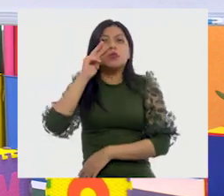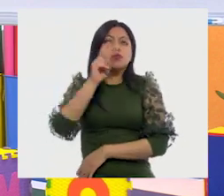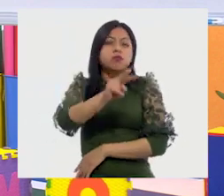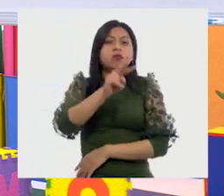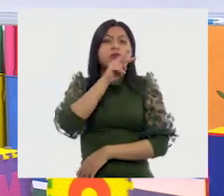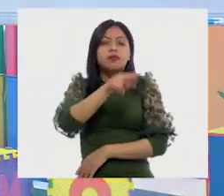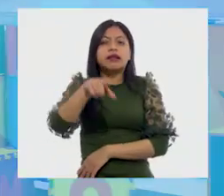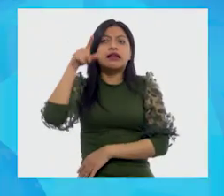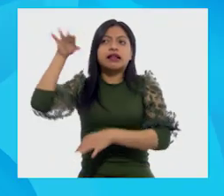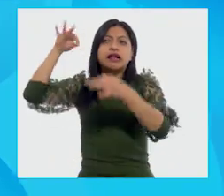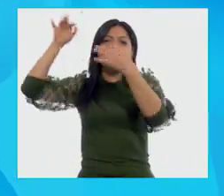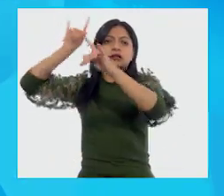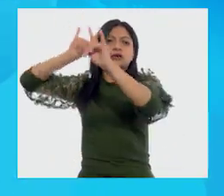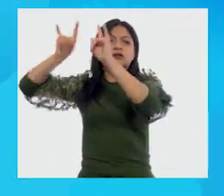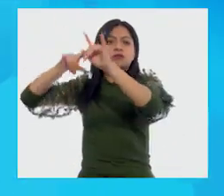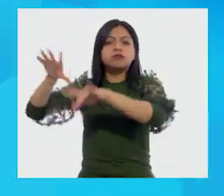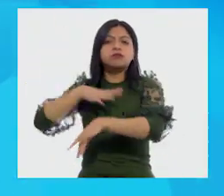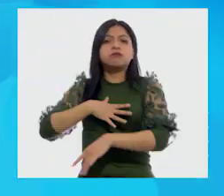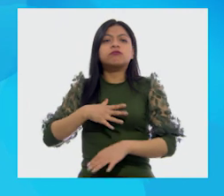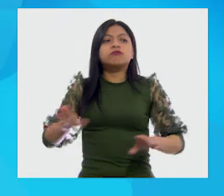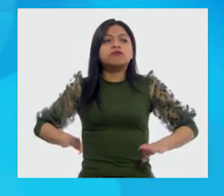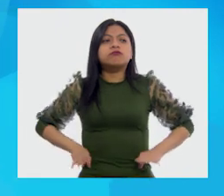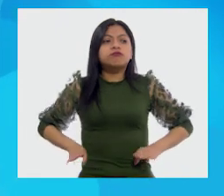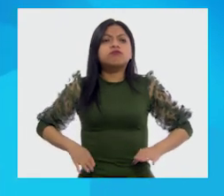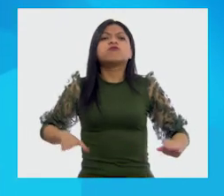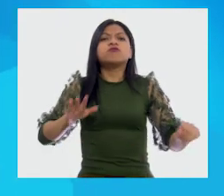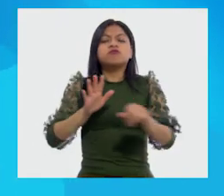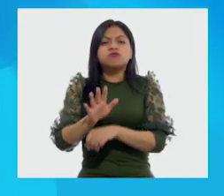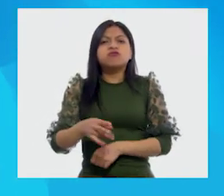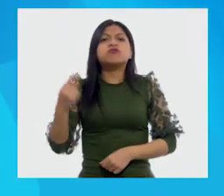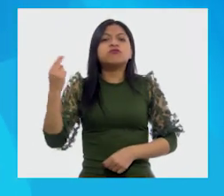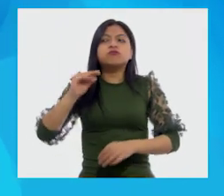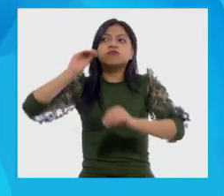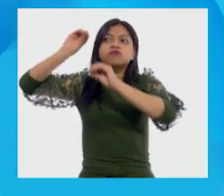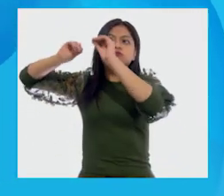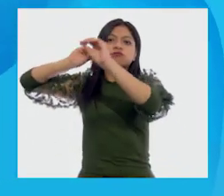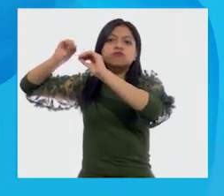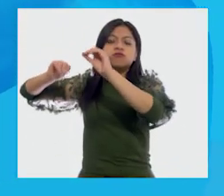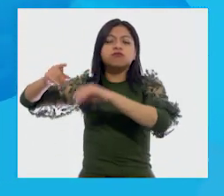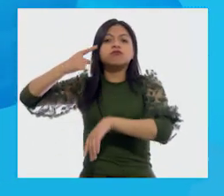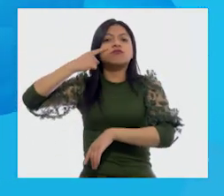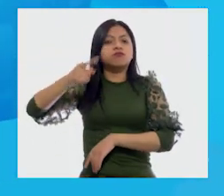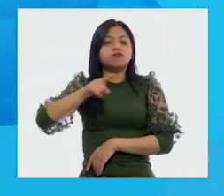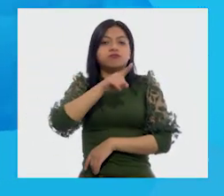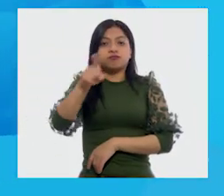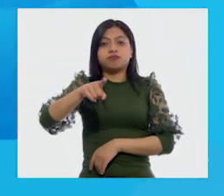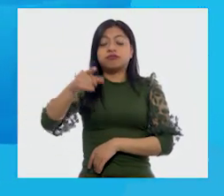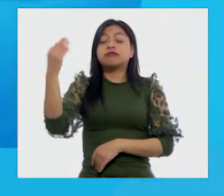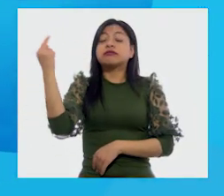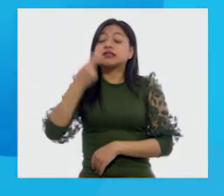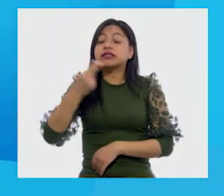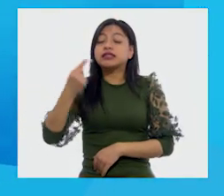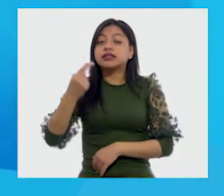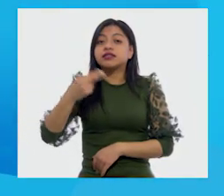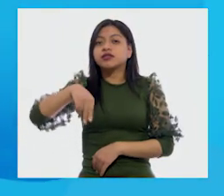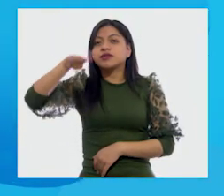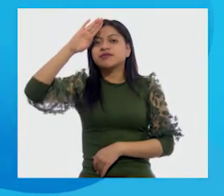¿qué características tiene un cartel? ¿O qué necesitamos en el cartel? Primero, ¿qué debemos de tomar en cuenta?